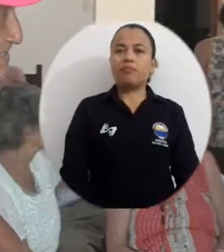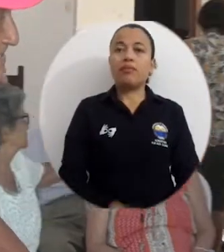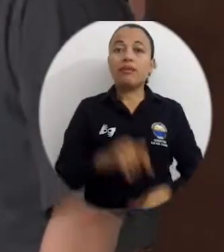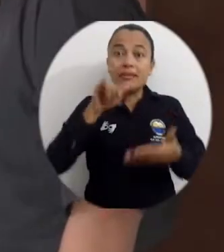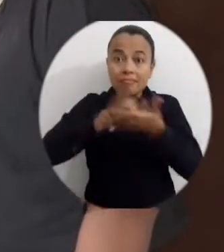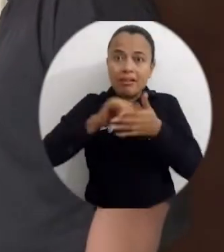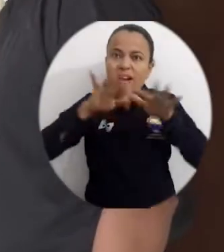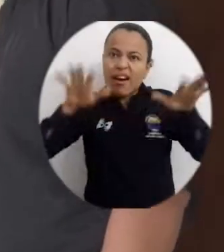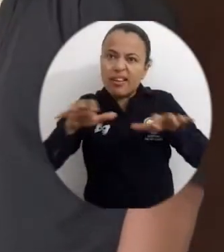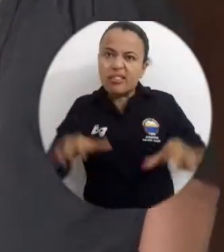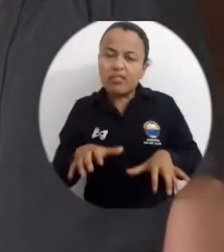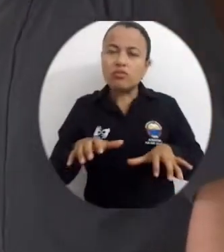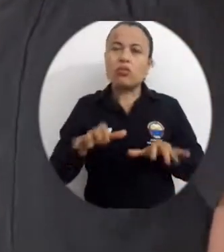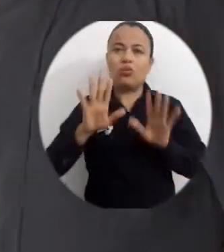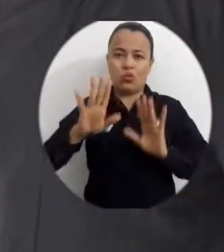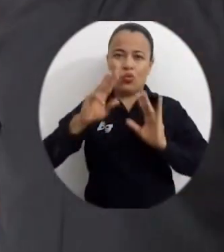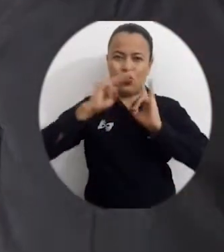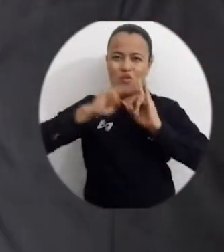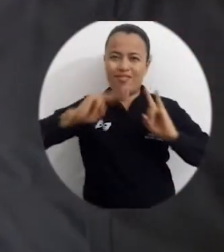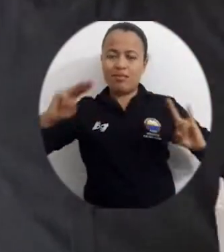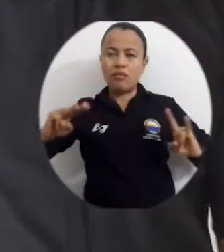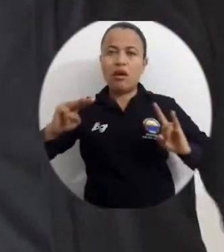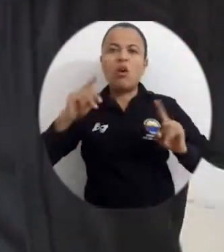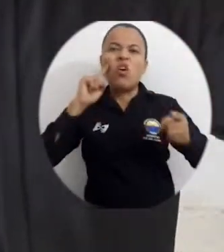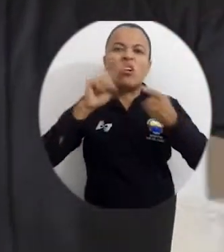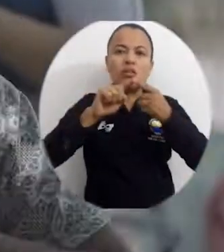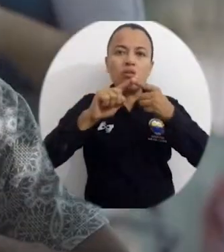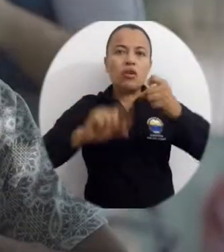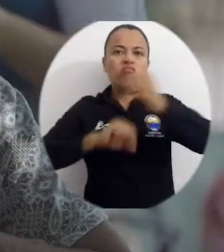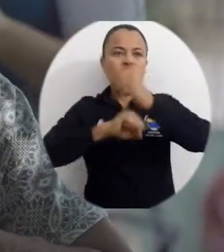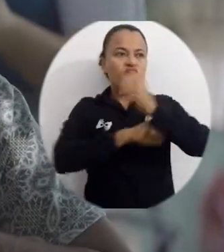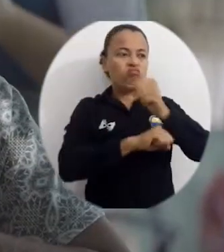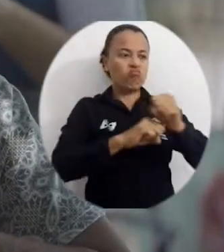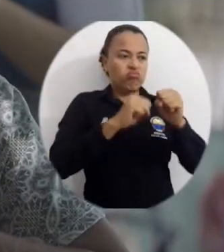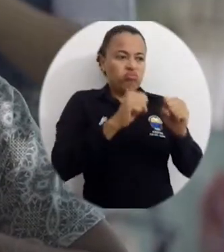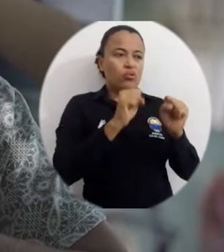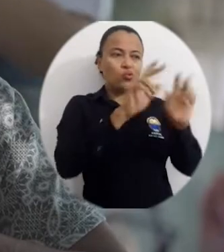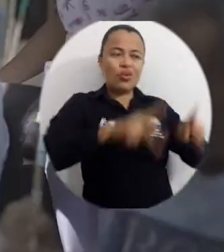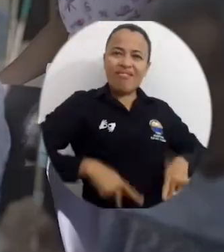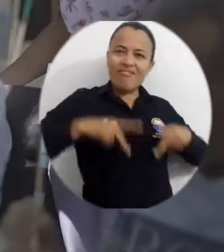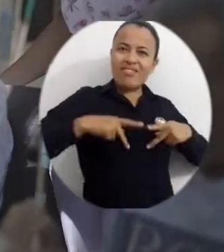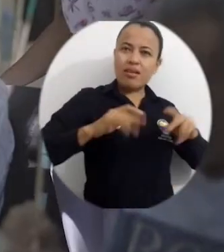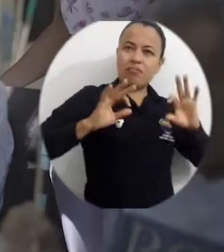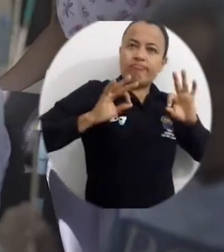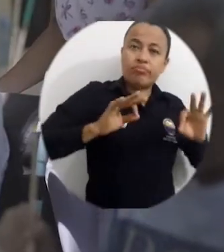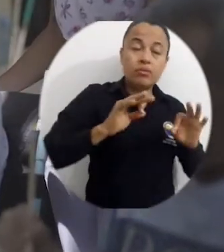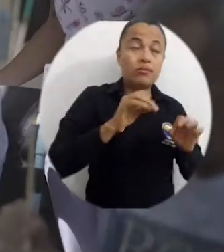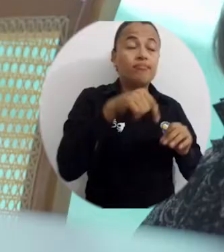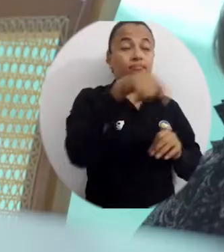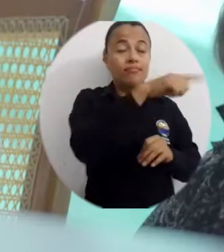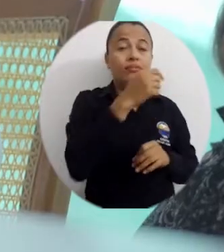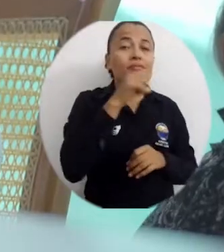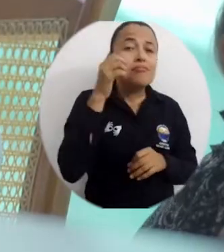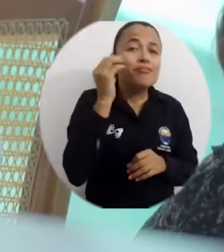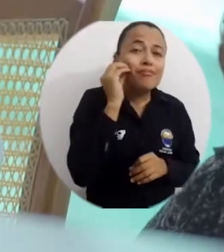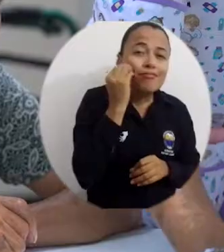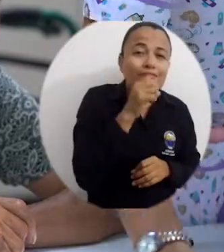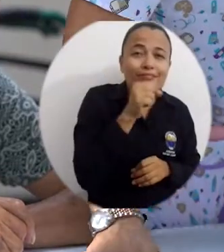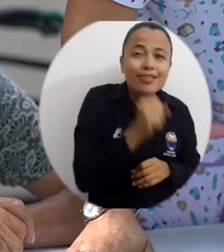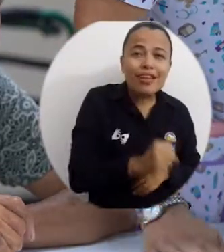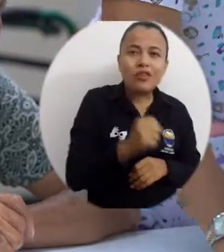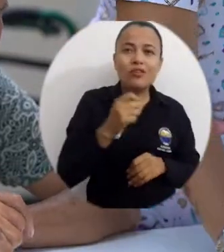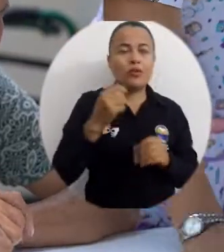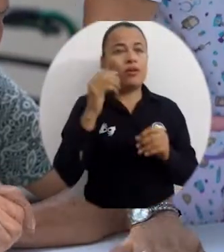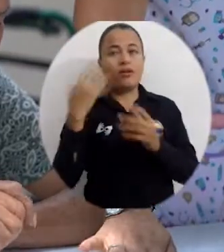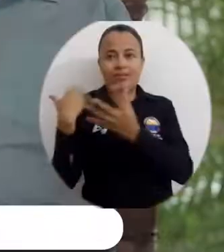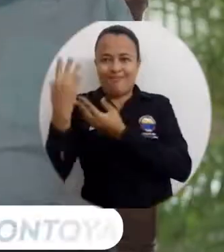Esta acción de extensión y proyección social que desarrolla nuestra alma mater busca fortalecer la calidad de vida de estas personas que son testimonios para